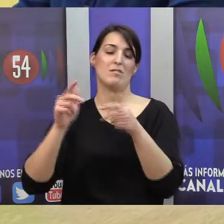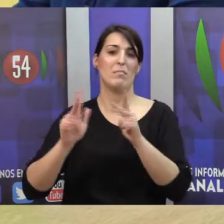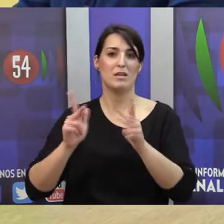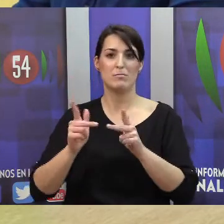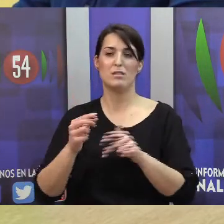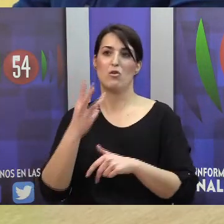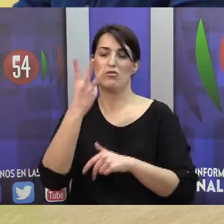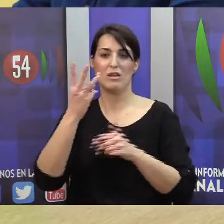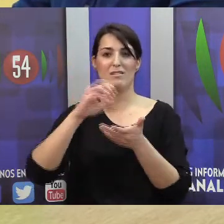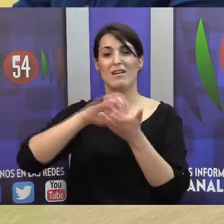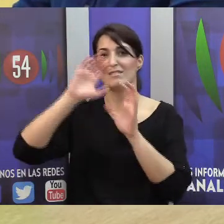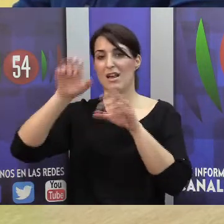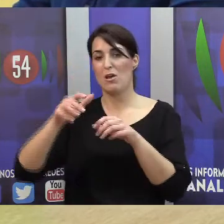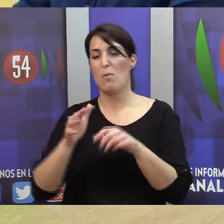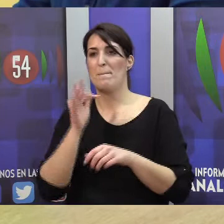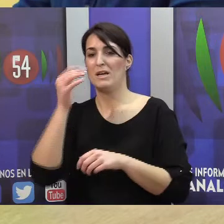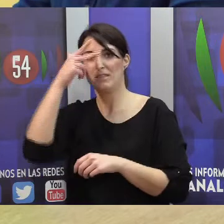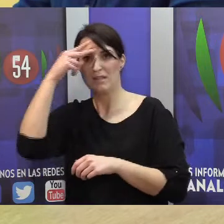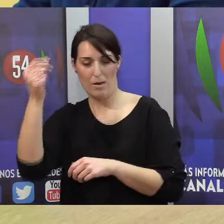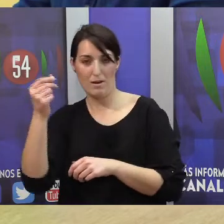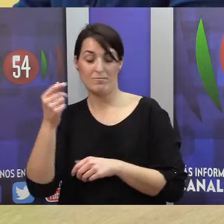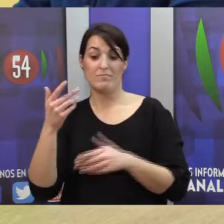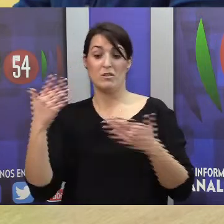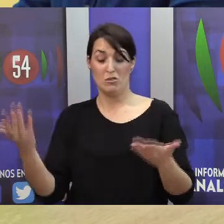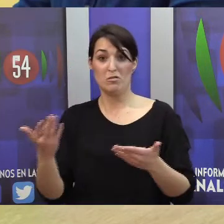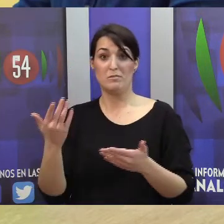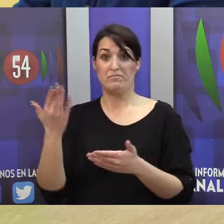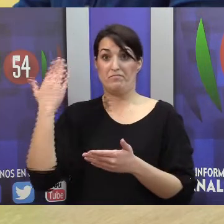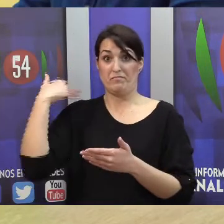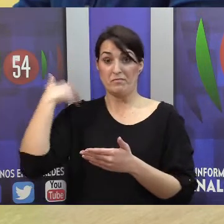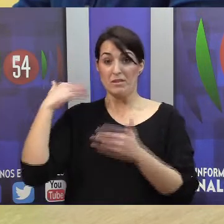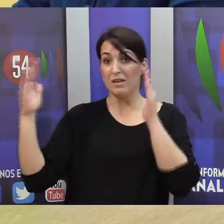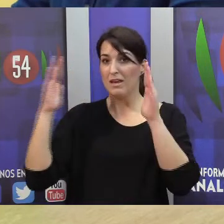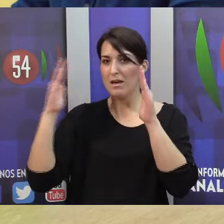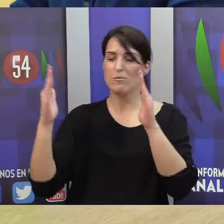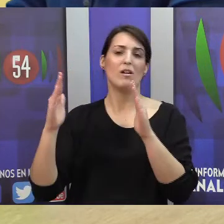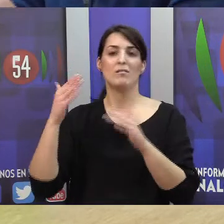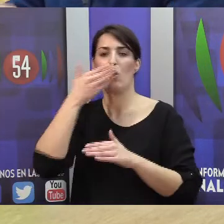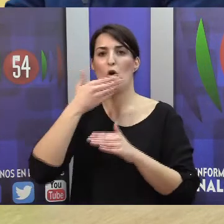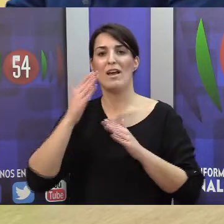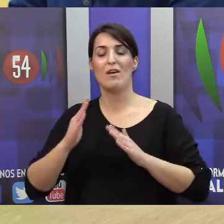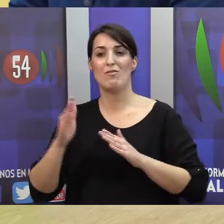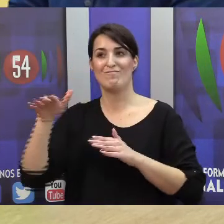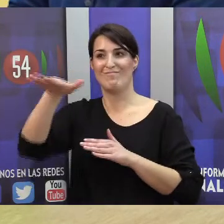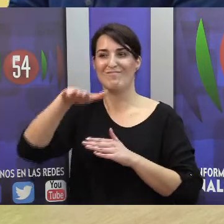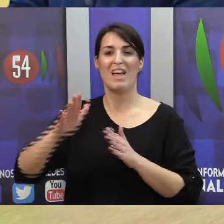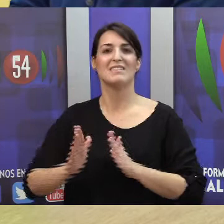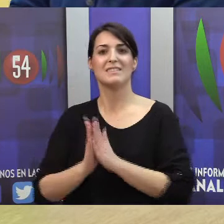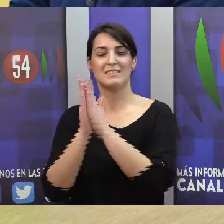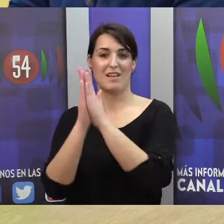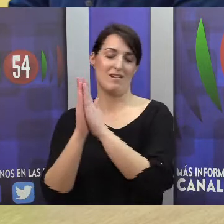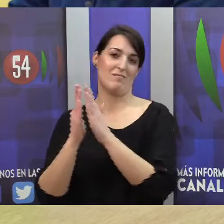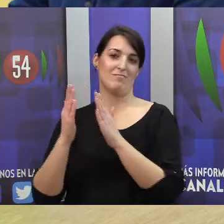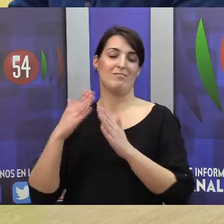Y resulta que en estos años el colegio que estaba en San Agustín dejó de funcionar en los años 60,